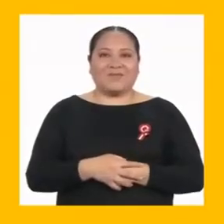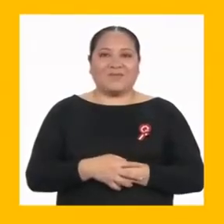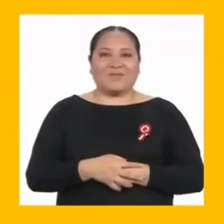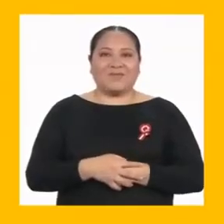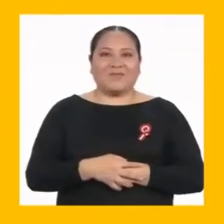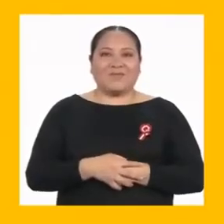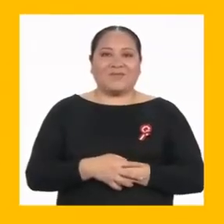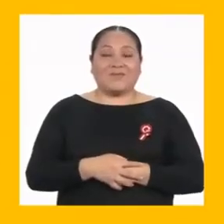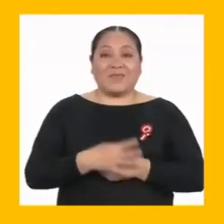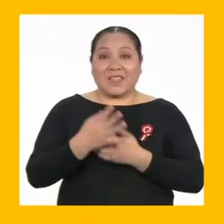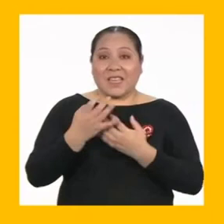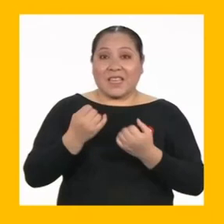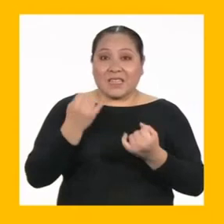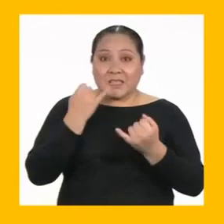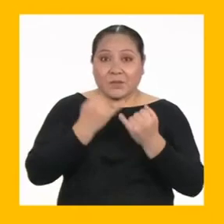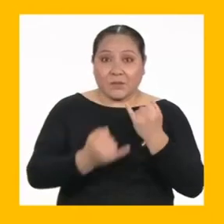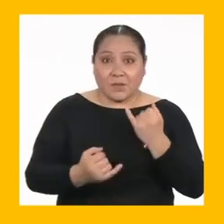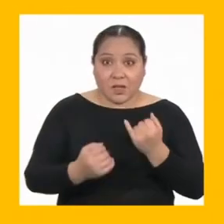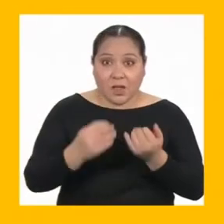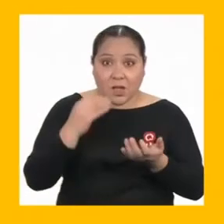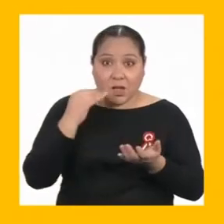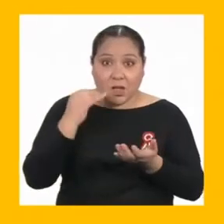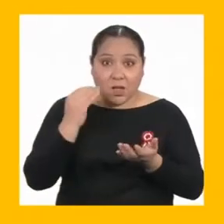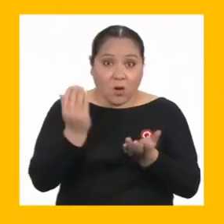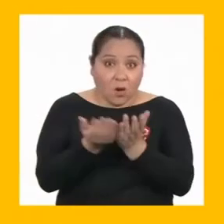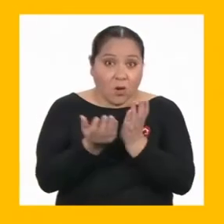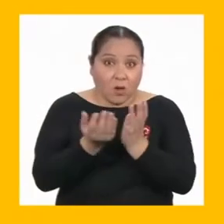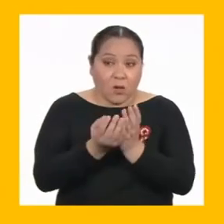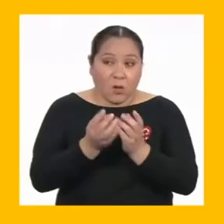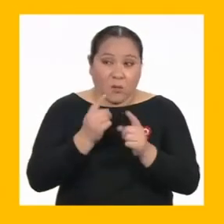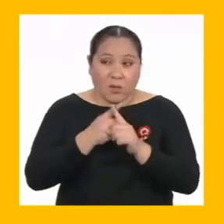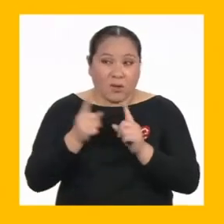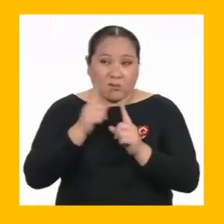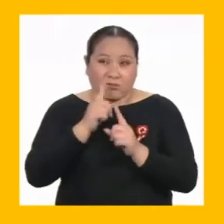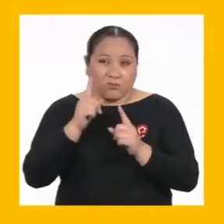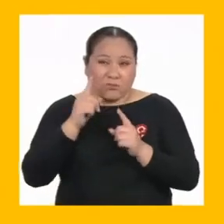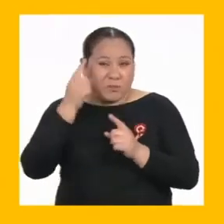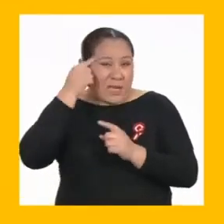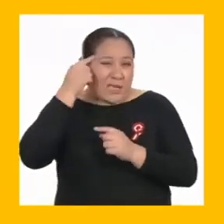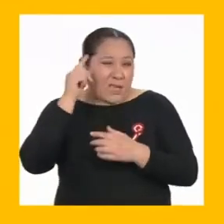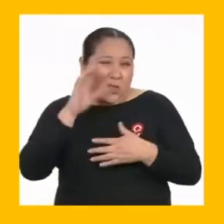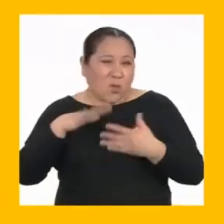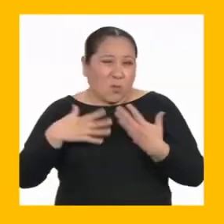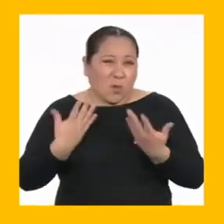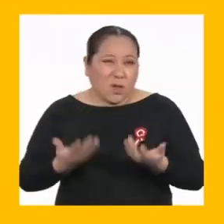¿Quieres terminar bien el colegio, pero a veces todo parece imposible?